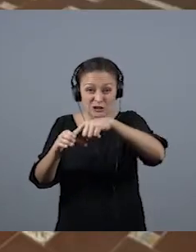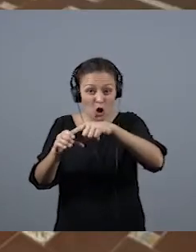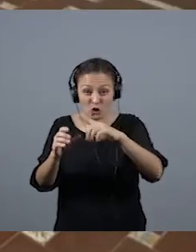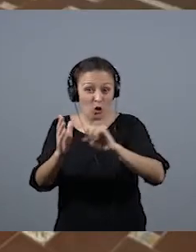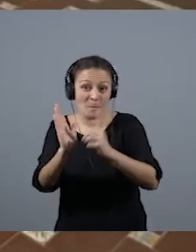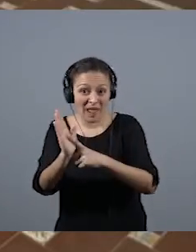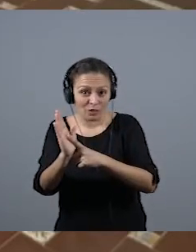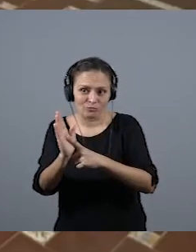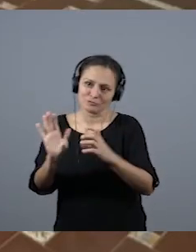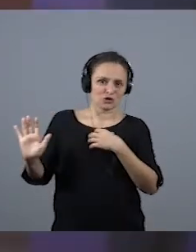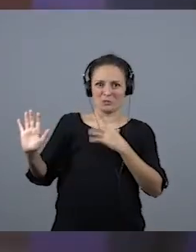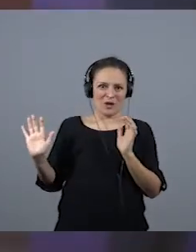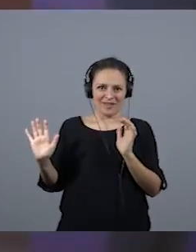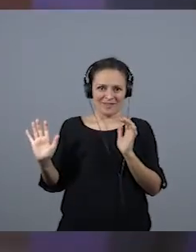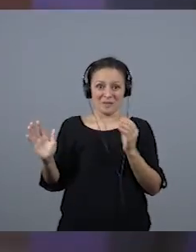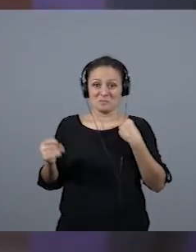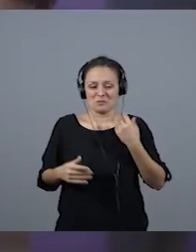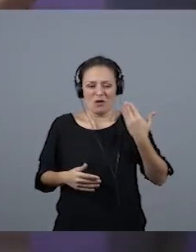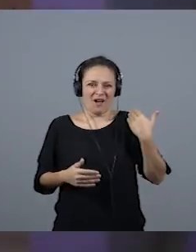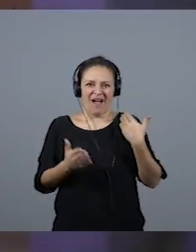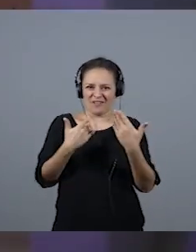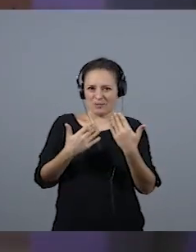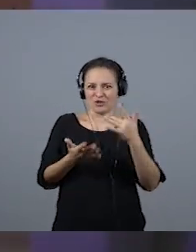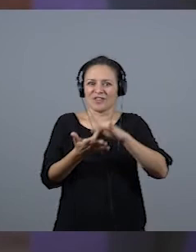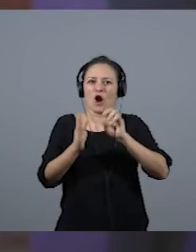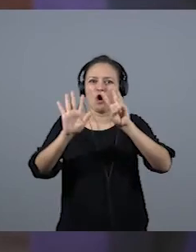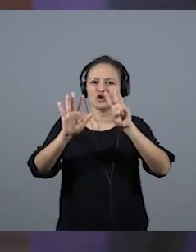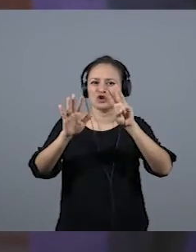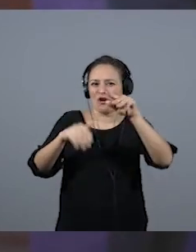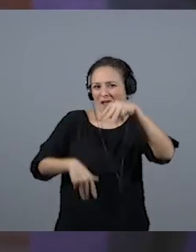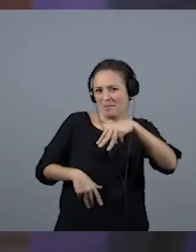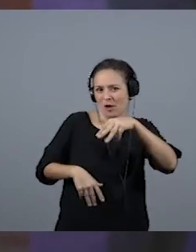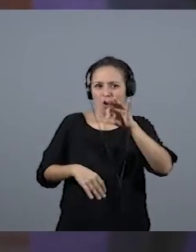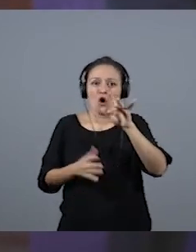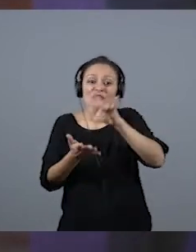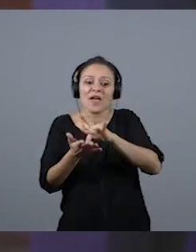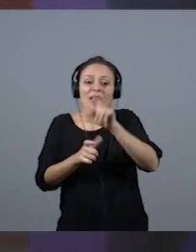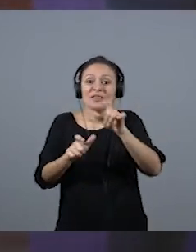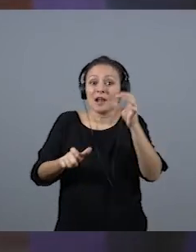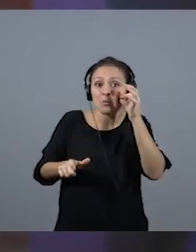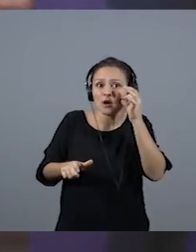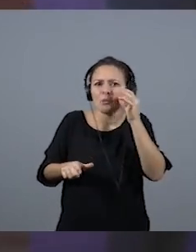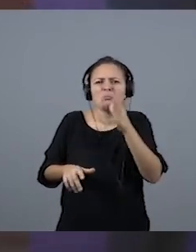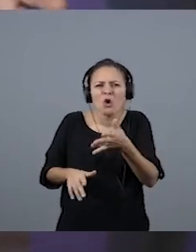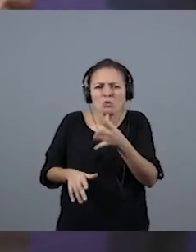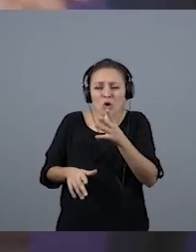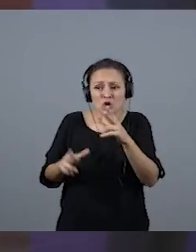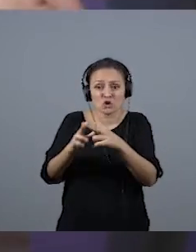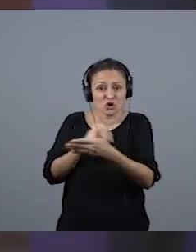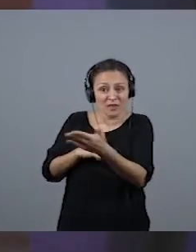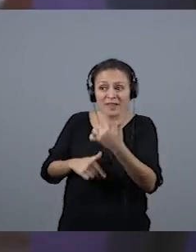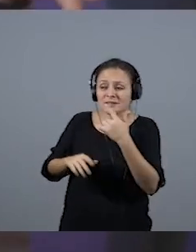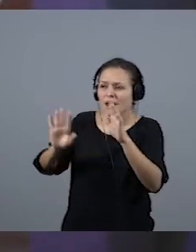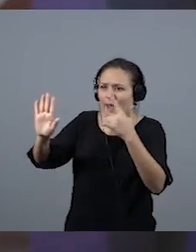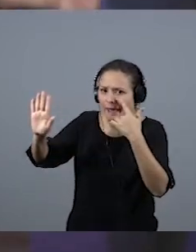Cuando hablamos del día 8M, el Día de la Mujer, es precisamente para seguirle diciendo a la sociedad, oye, las mujeres somos